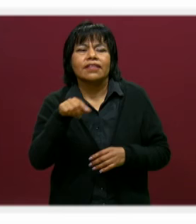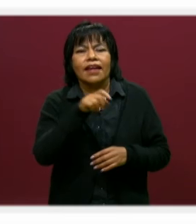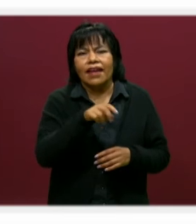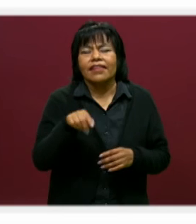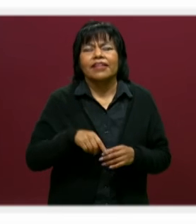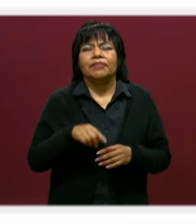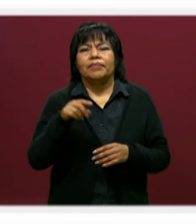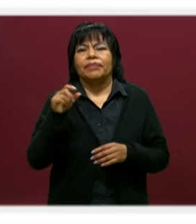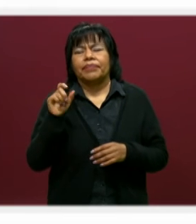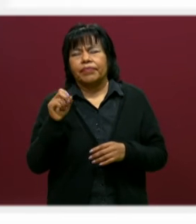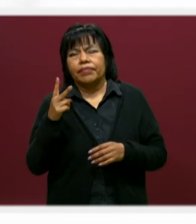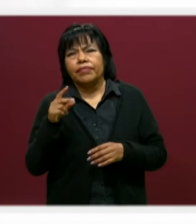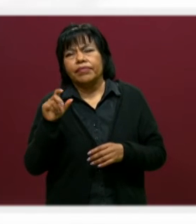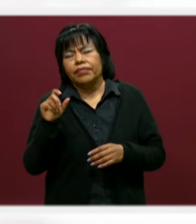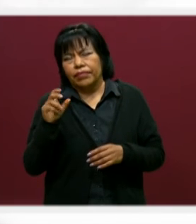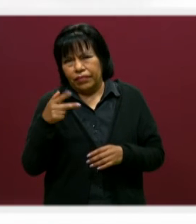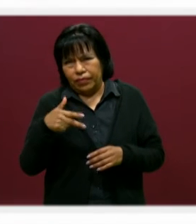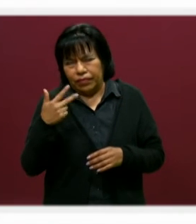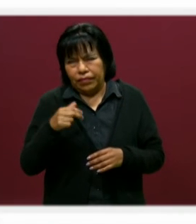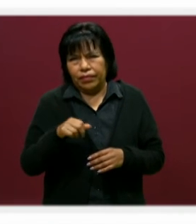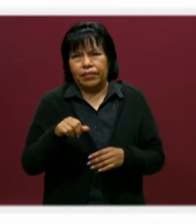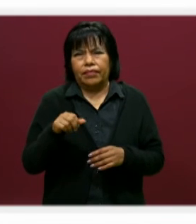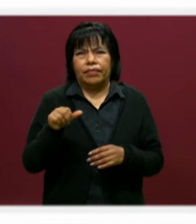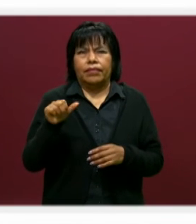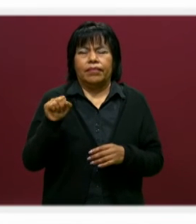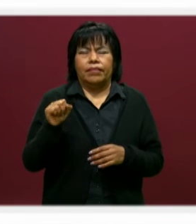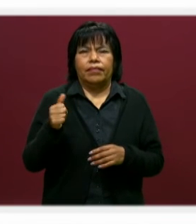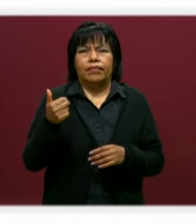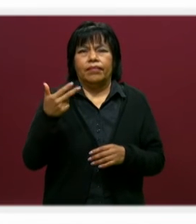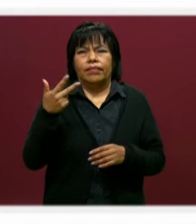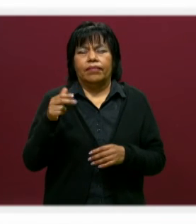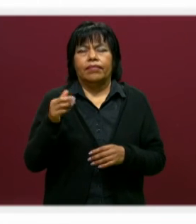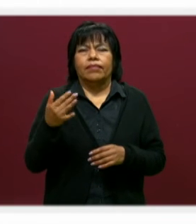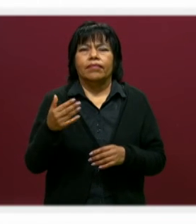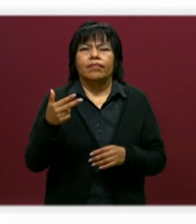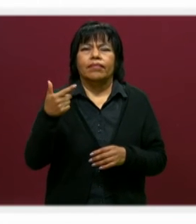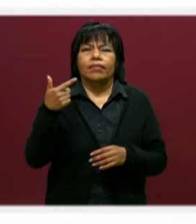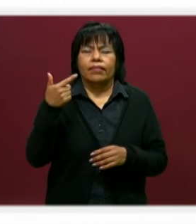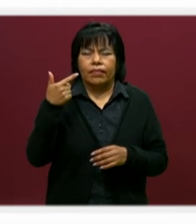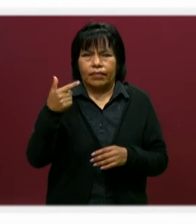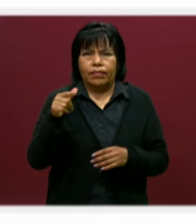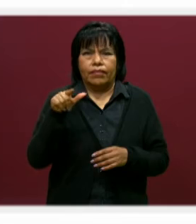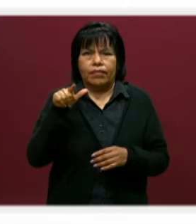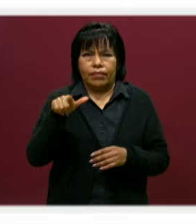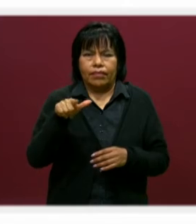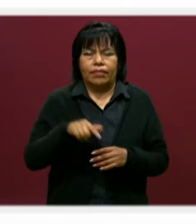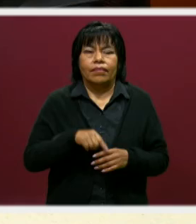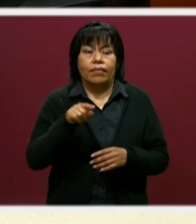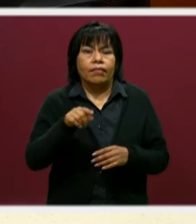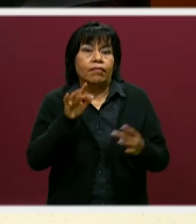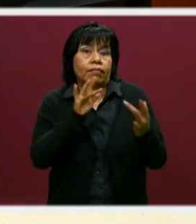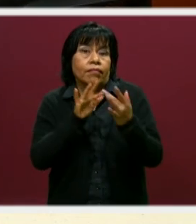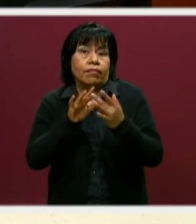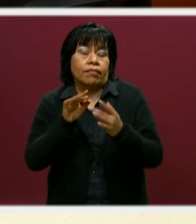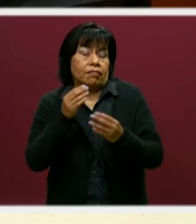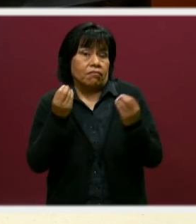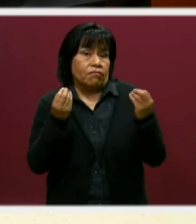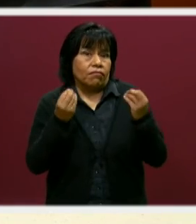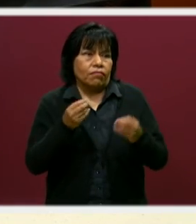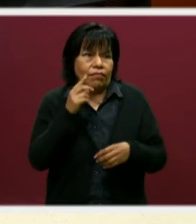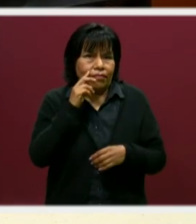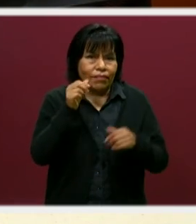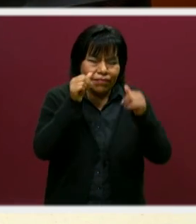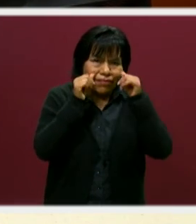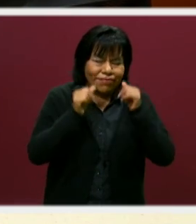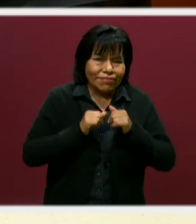WhatsApp, 2213-68-5717. Una manera muy fácil de contactarlos. Sí. Los escuché, los vi,